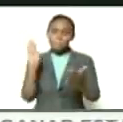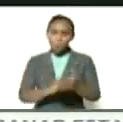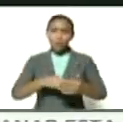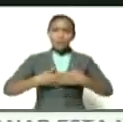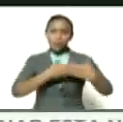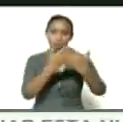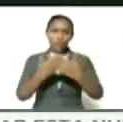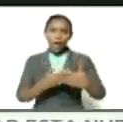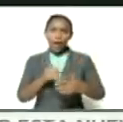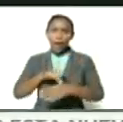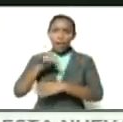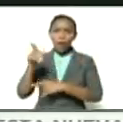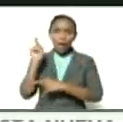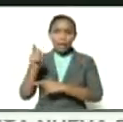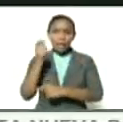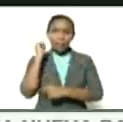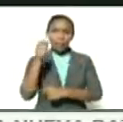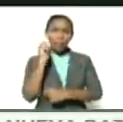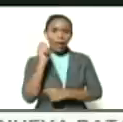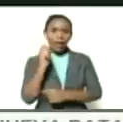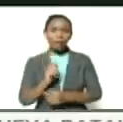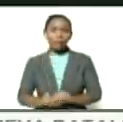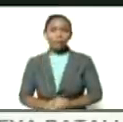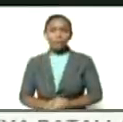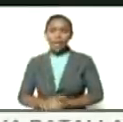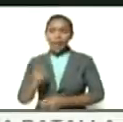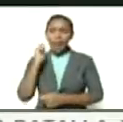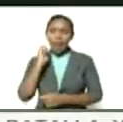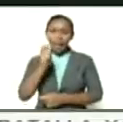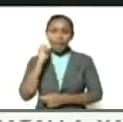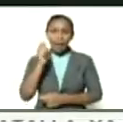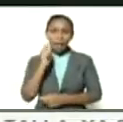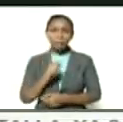pues les dejo esta tarea la tarea